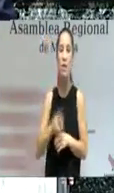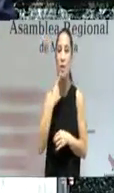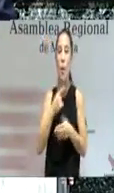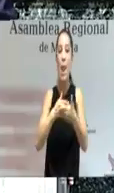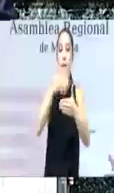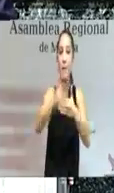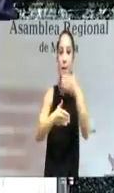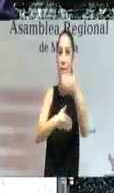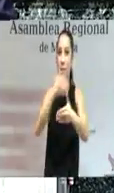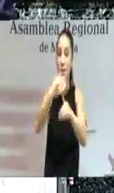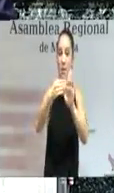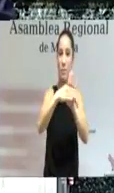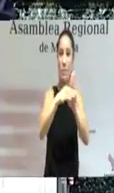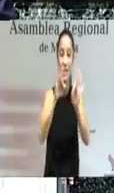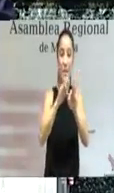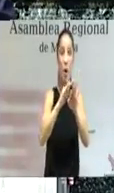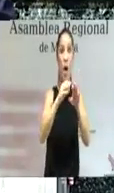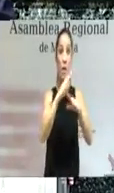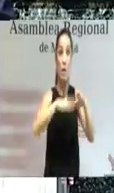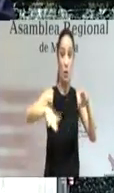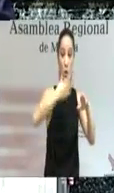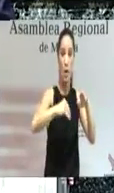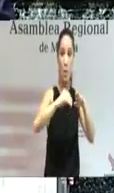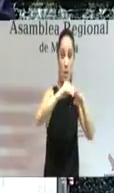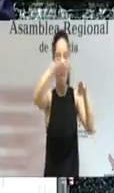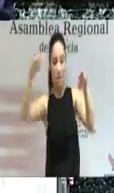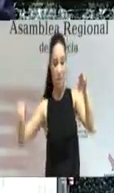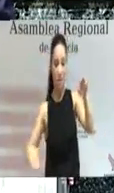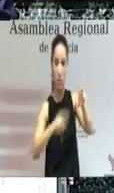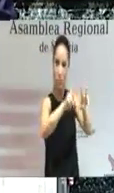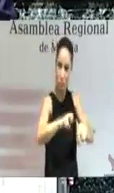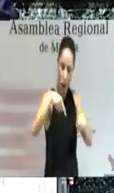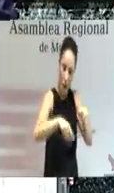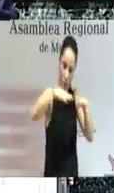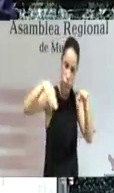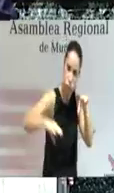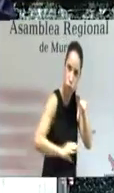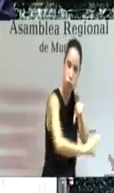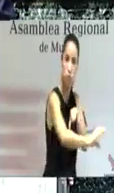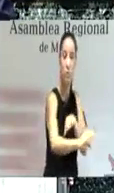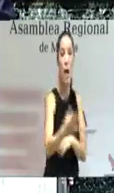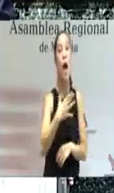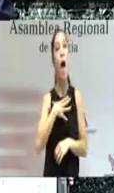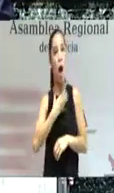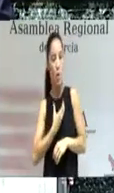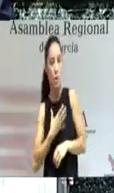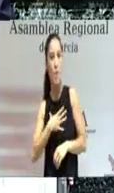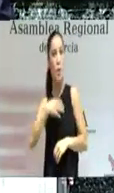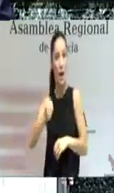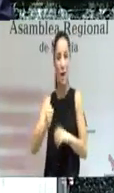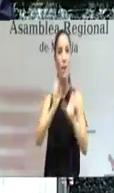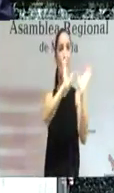y plazos para el soterramiento del AVE a su paso por la ciudad de Murcia. El Ayuntamiento, su alcalde, importantes